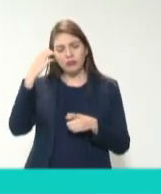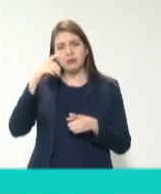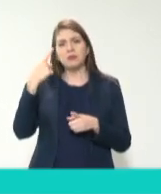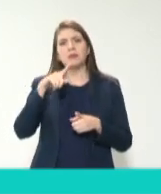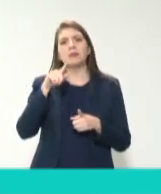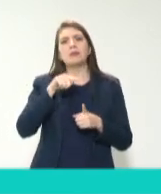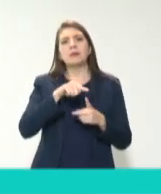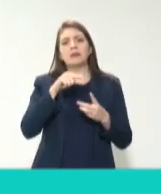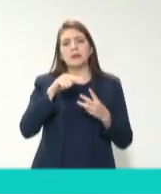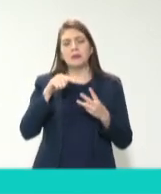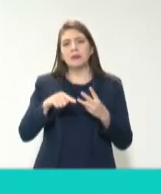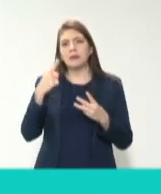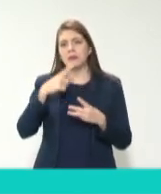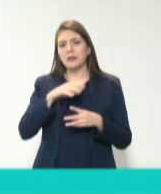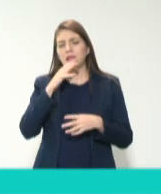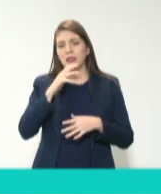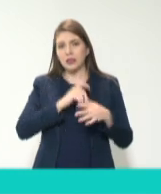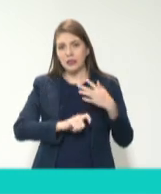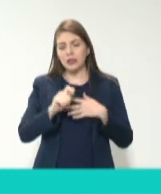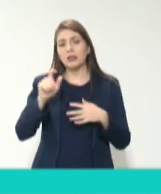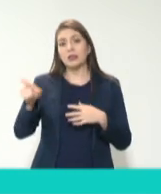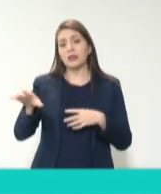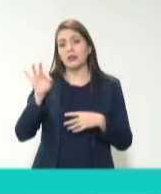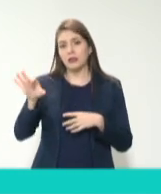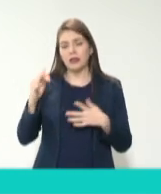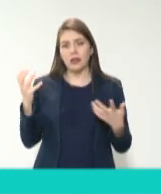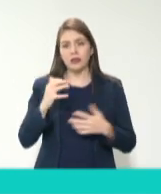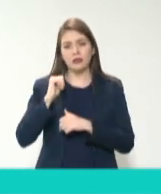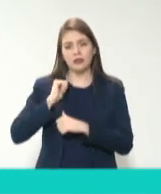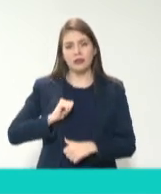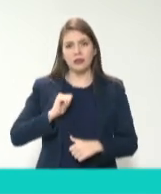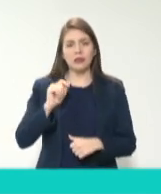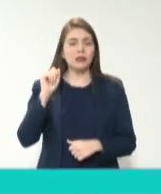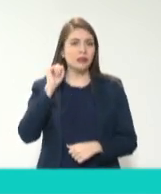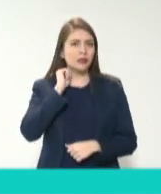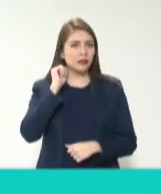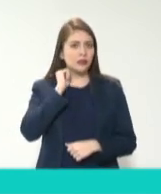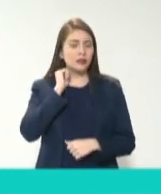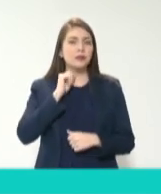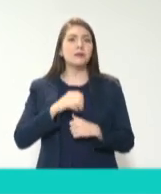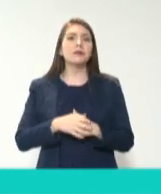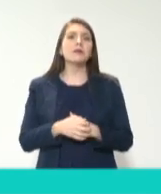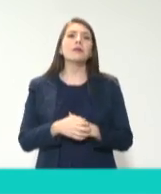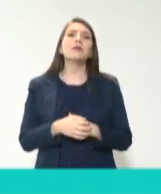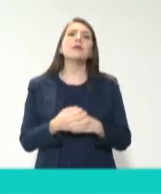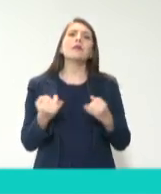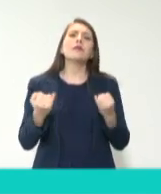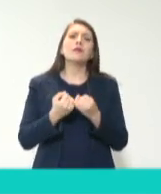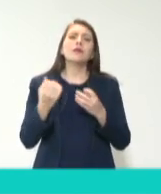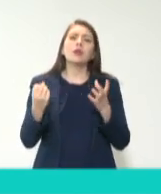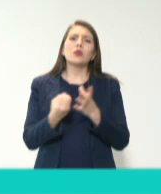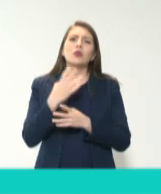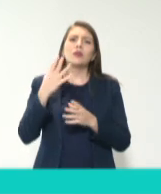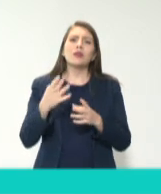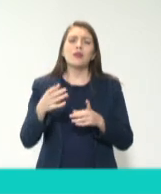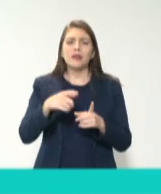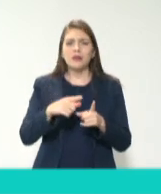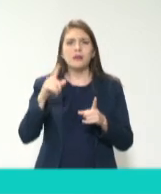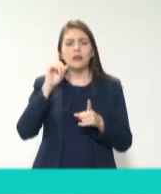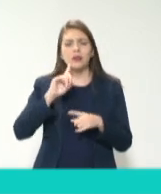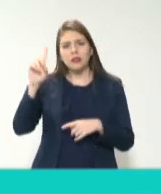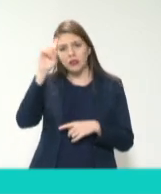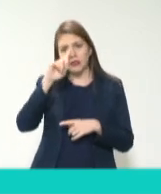El Consejo de la Judicatura, que ya acaba de ser nombrada la nueva consejera. Y la Fiscalía